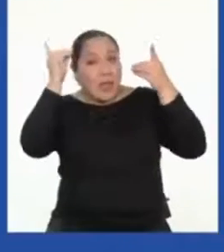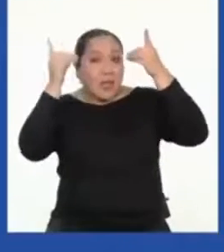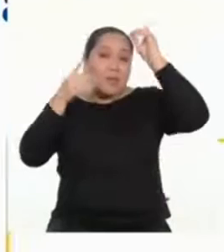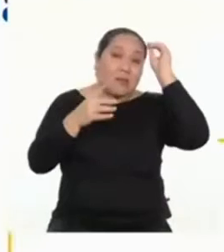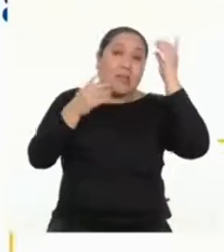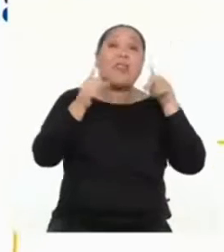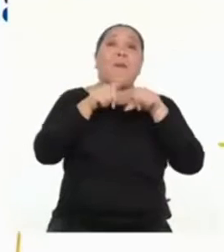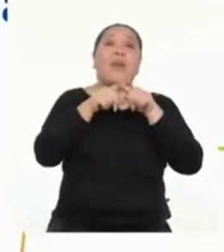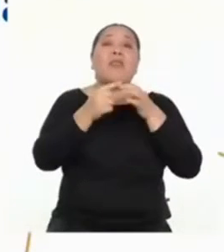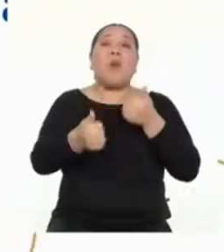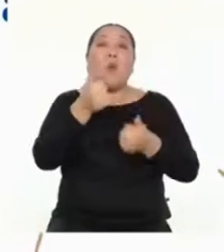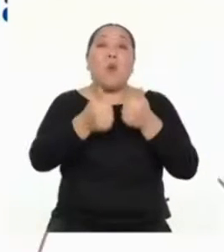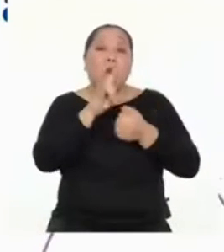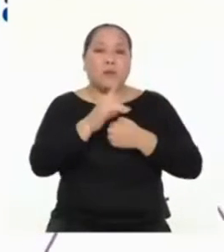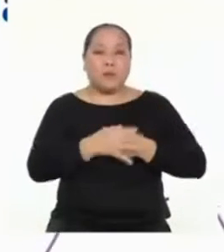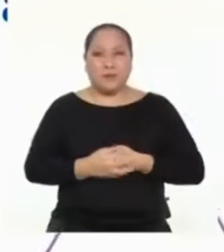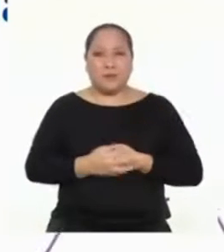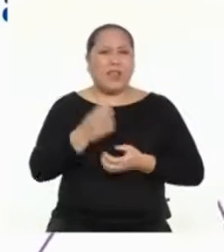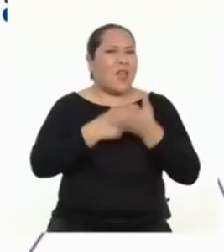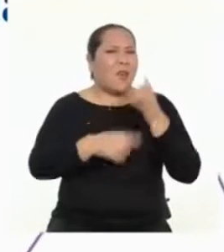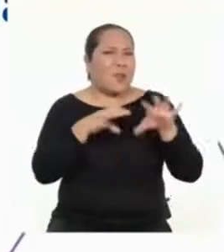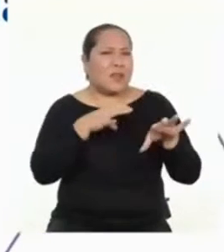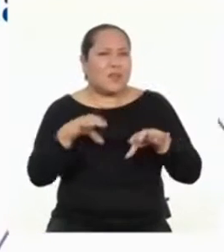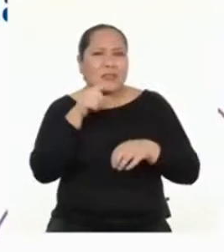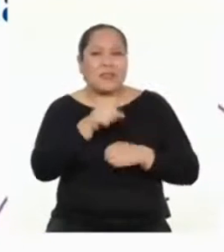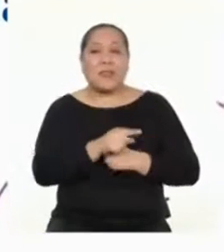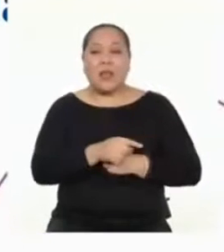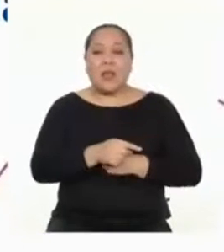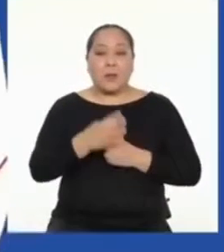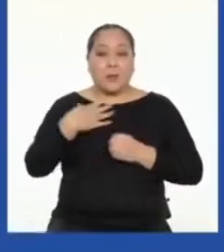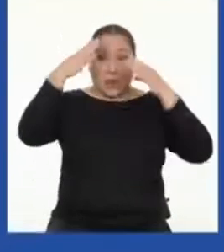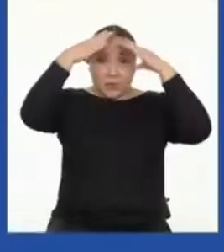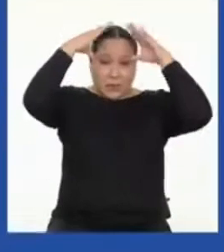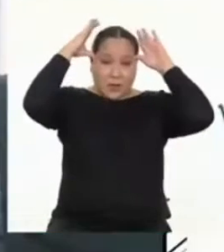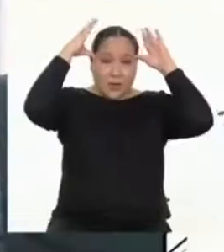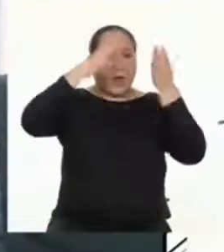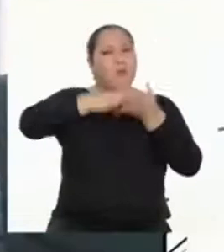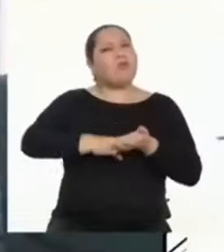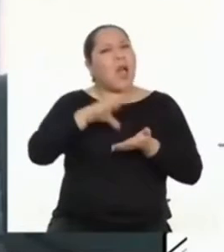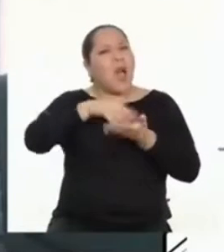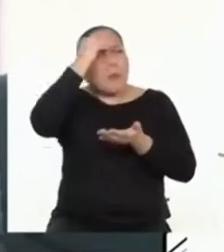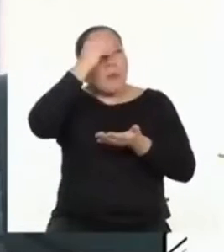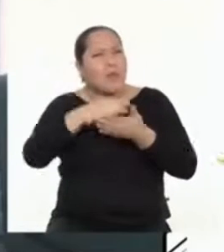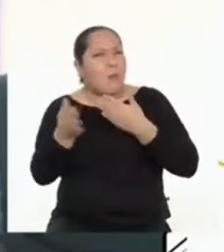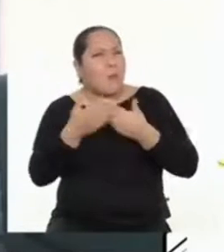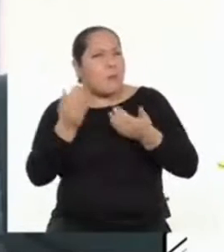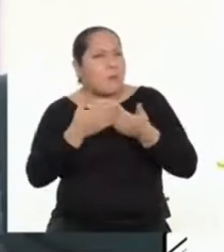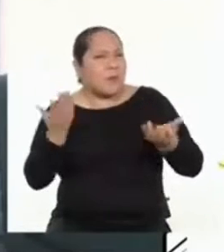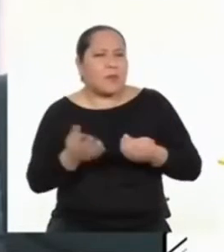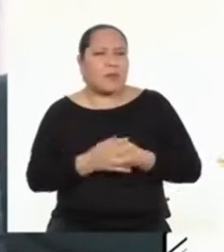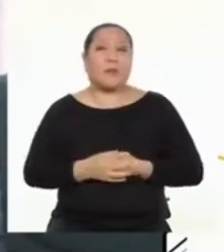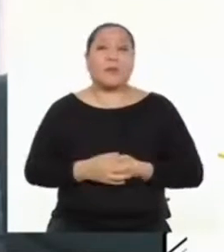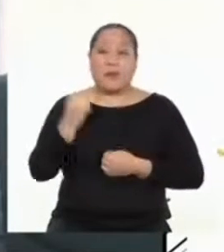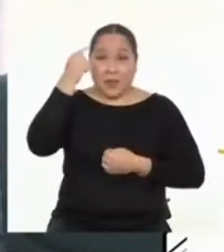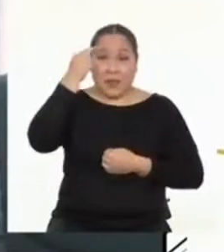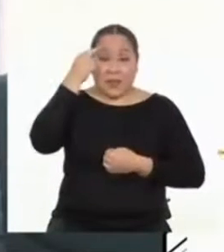predomina. ¿Qué puedo hacer para que mi cerebro logre aprender con mayor facilidad? Para que tu cerebro logre aprender